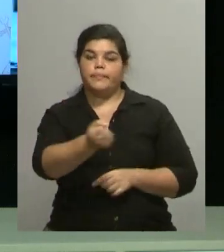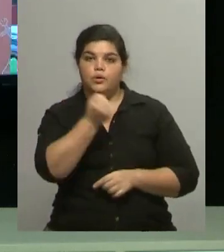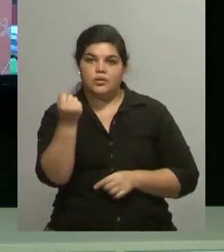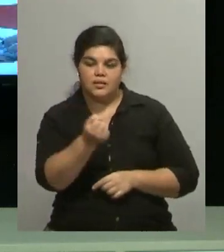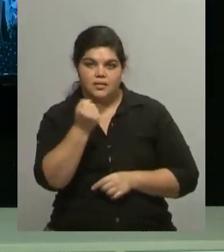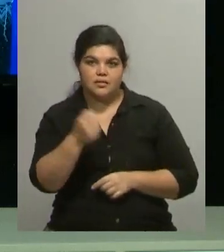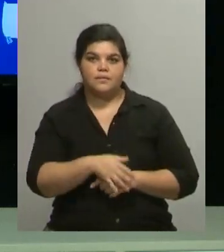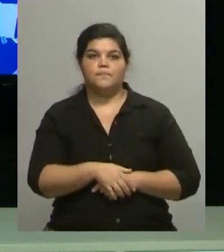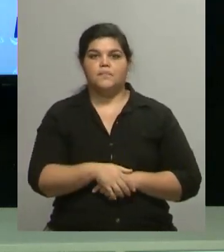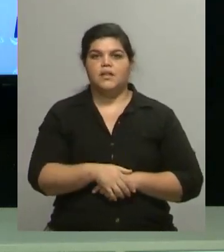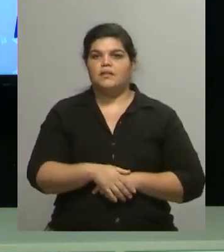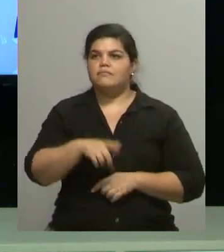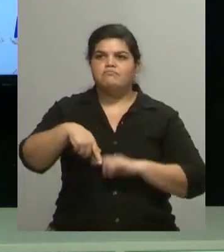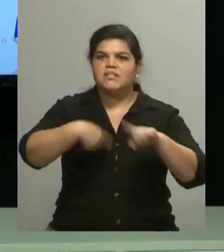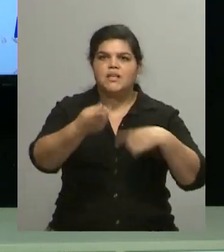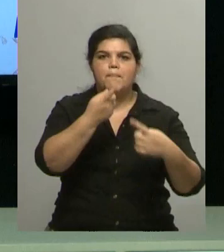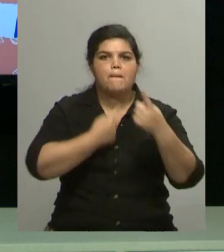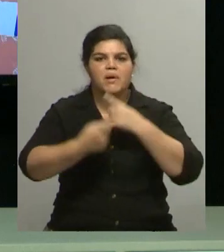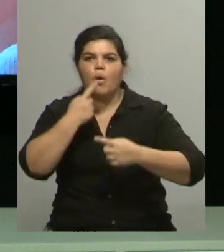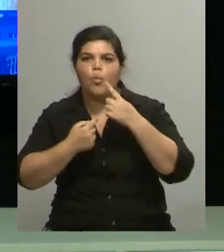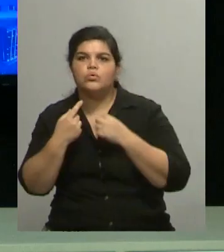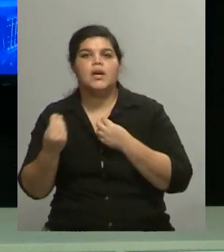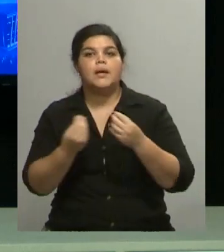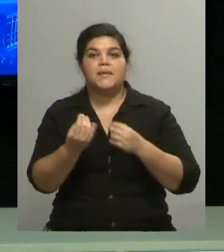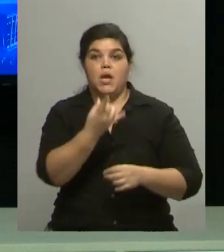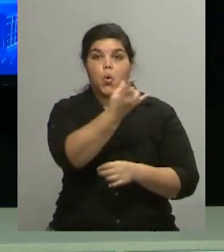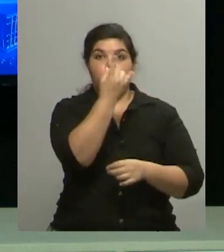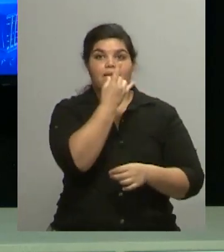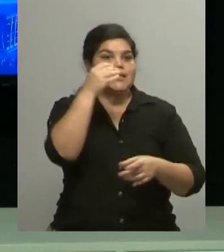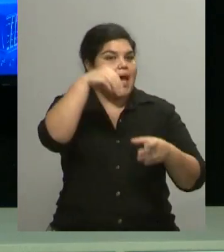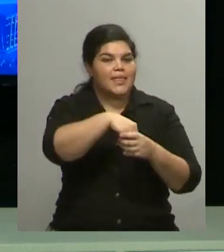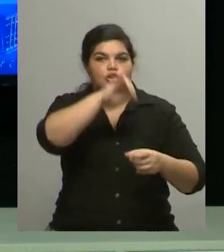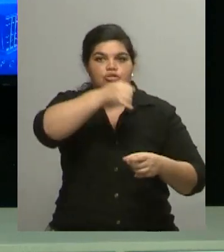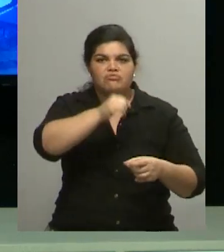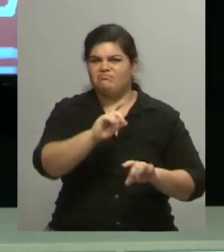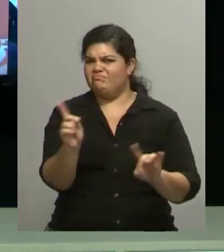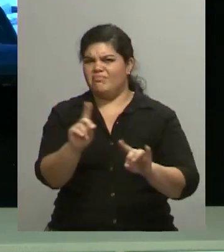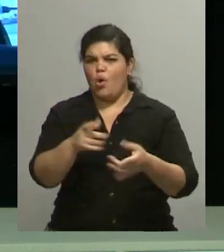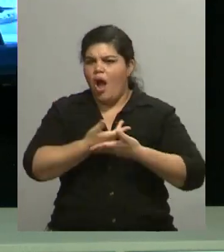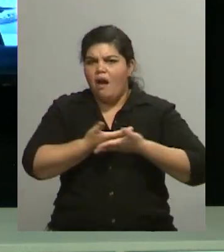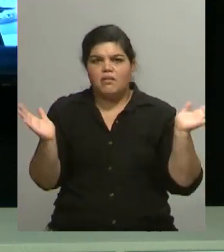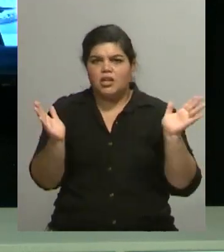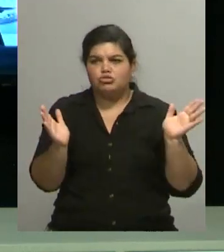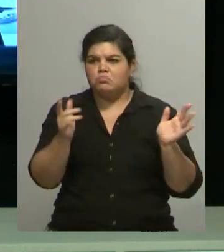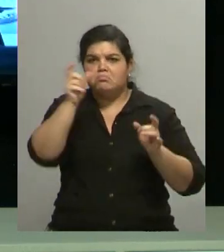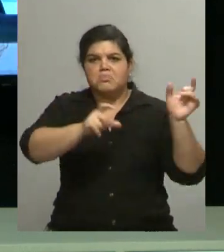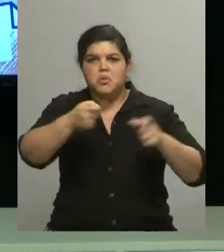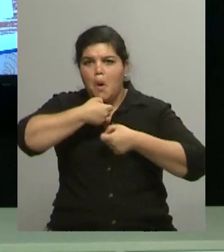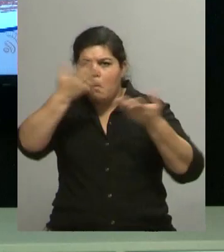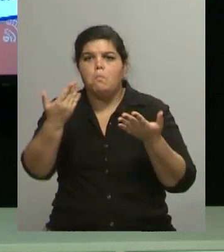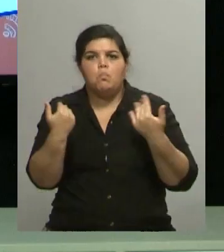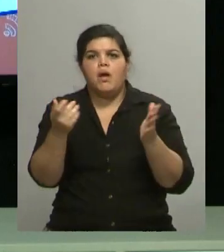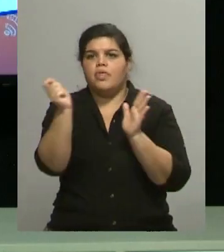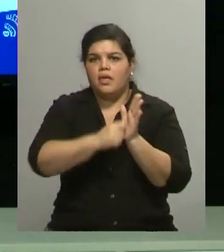que la pregunta de la mayoría es que no hay que pertenecer a la universidad, está abierto a todo público. Está bueno eso, ¿no? Que por ahí piensa uno que